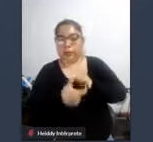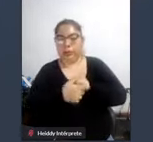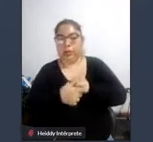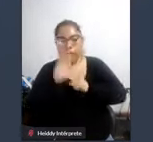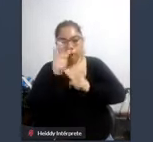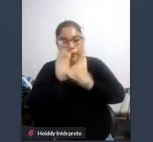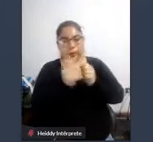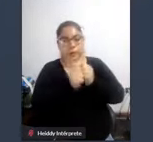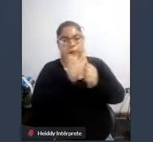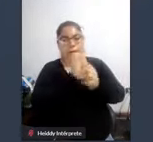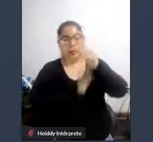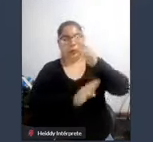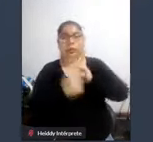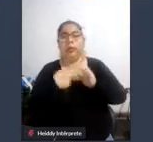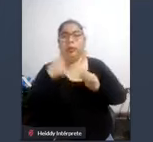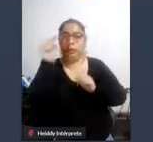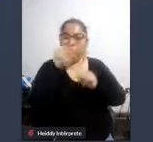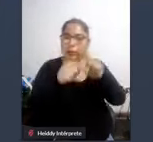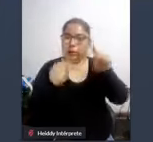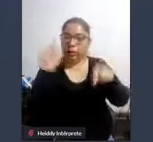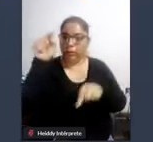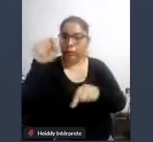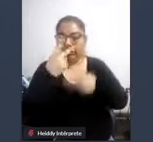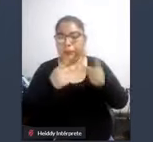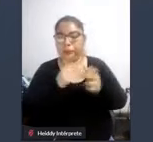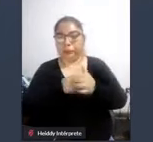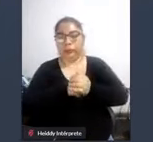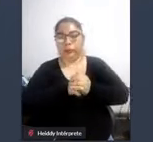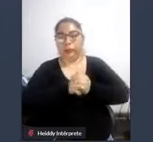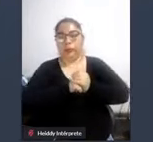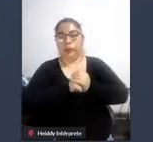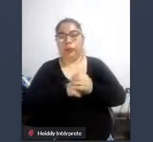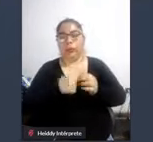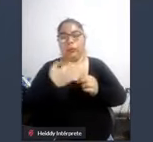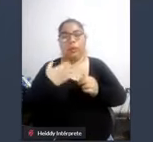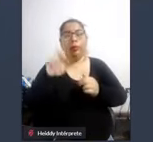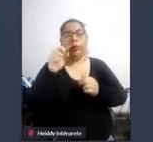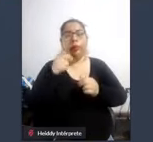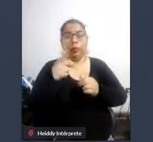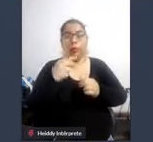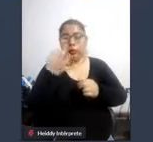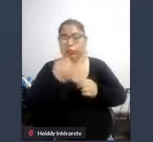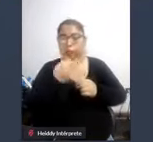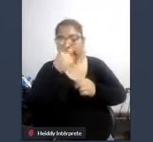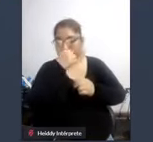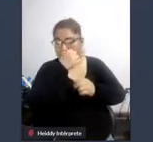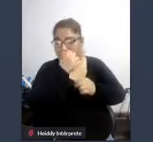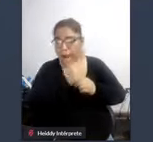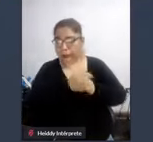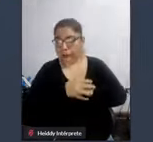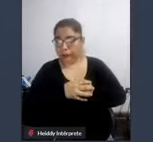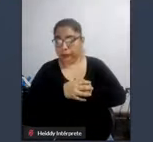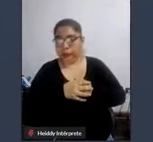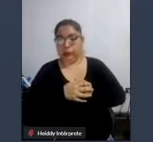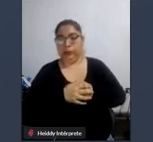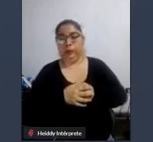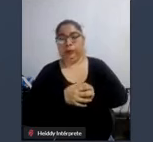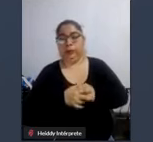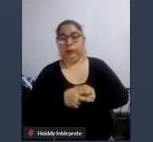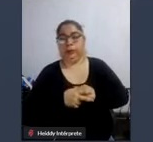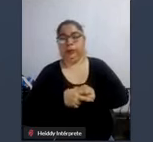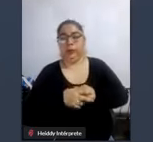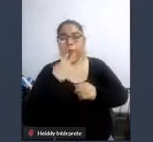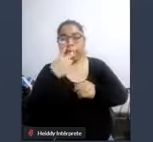con discapacidad tienen que asistir para que esto se haga posible entonces yo lo llamo a esto el